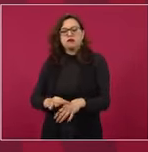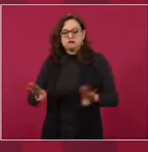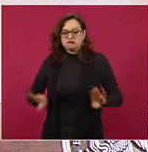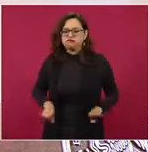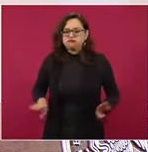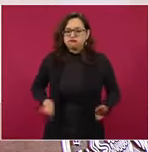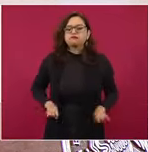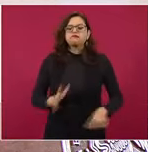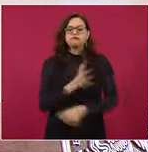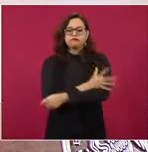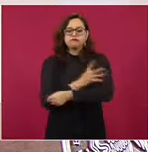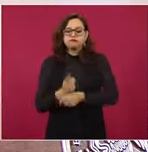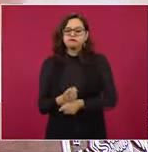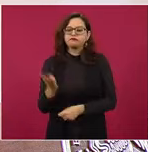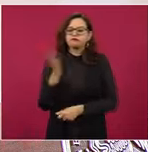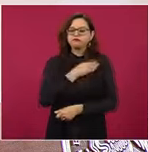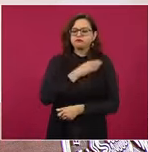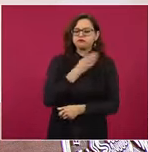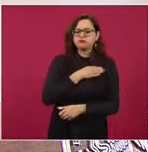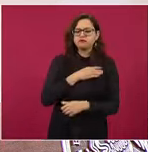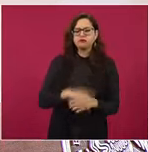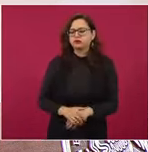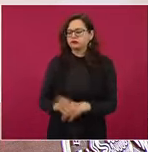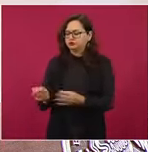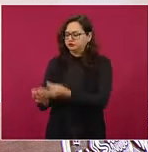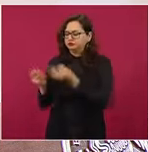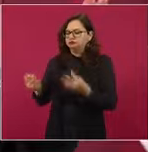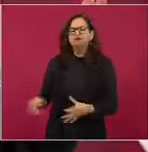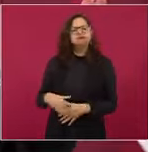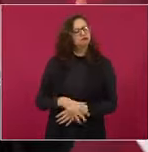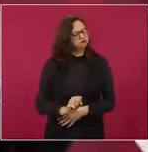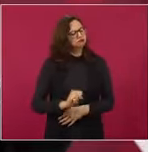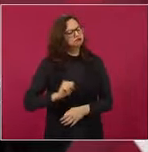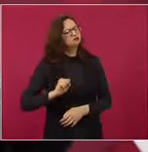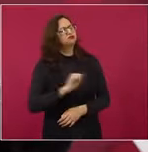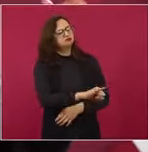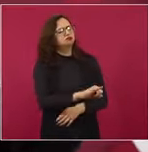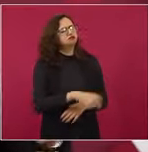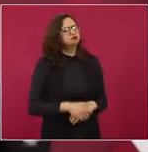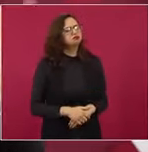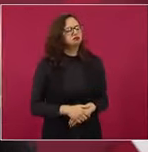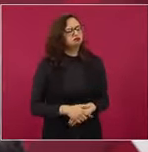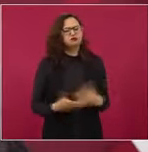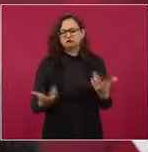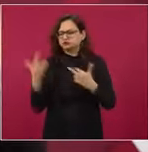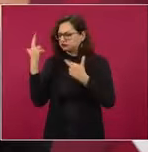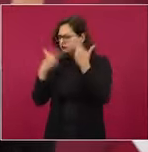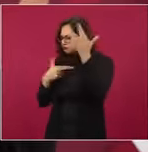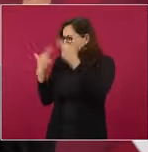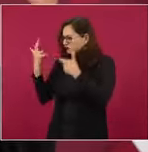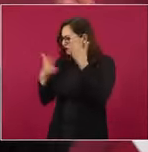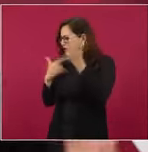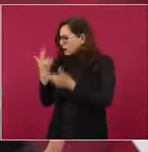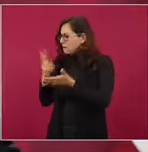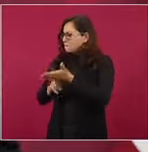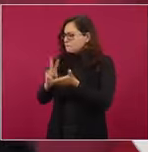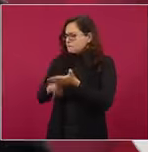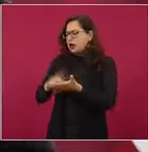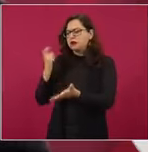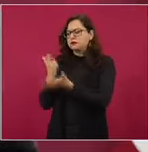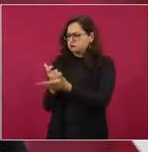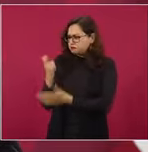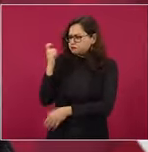Entonces, nos dieron las mil 200 hectáreas, se hace el avalúo, se les paga. Nos piden